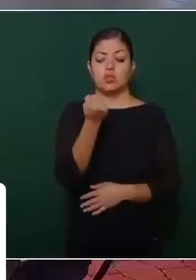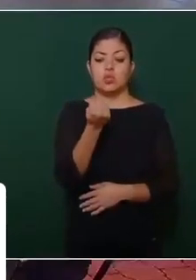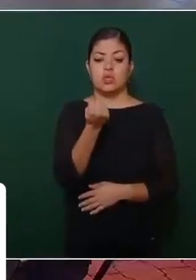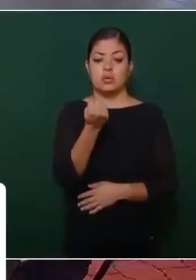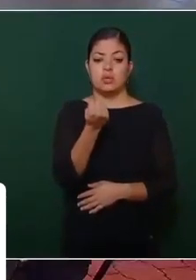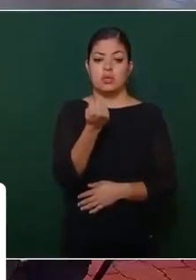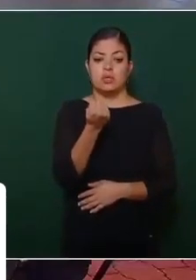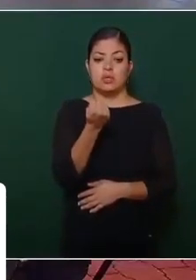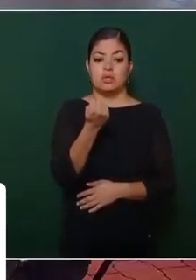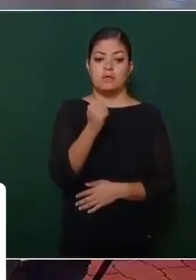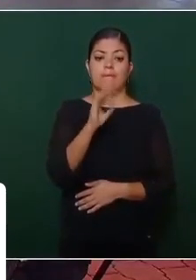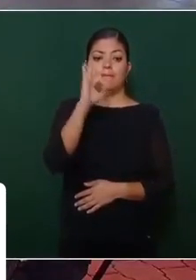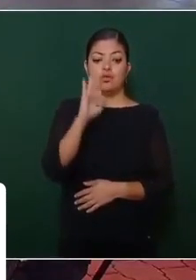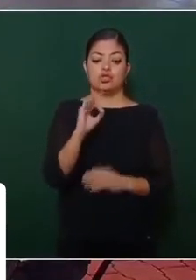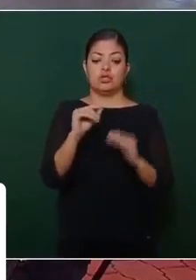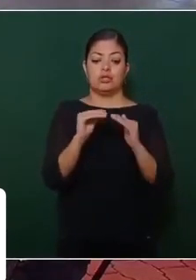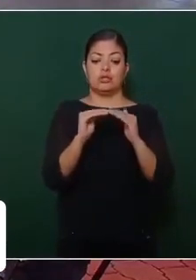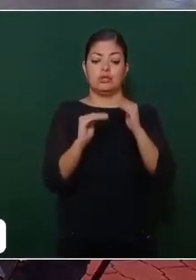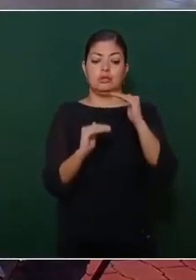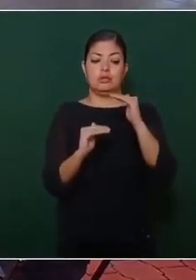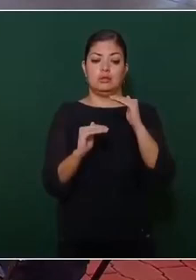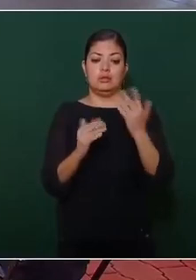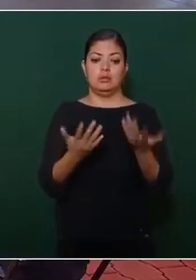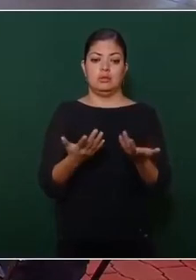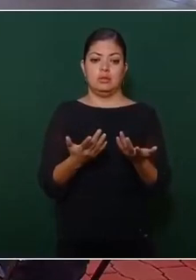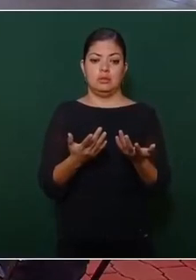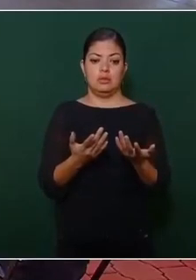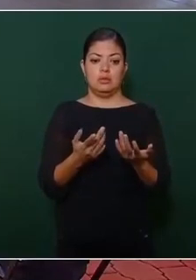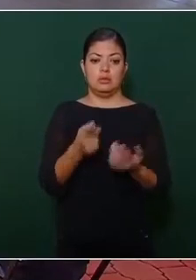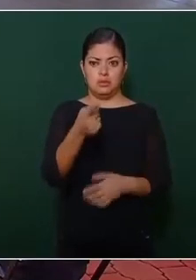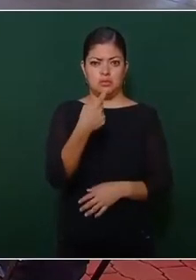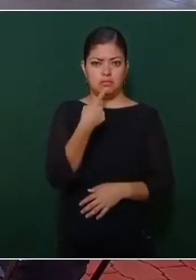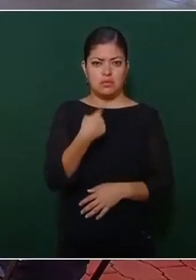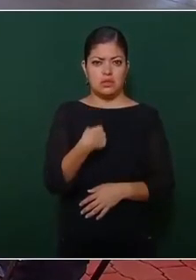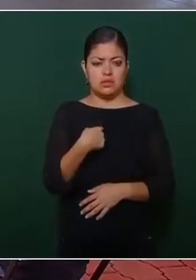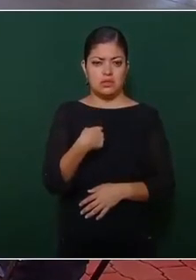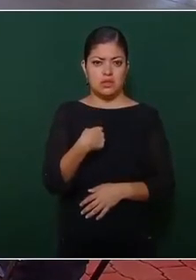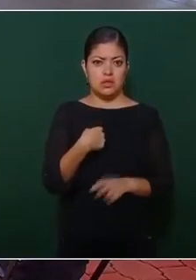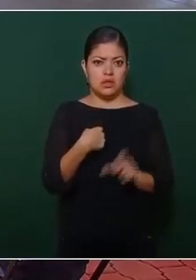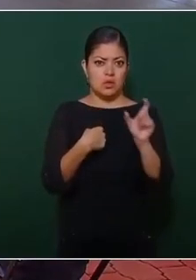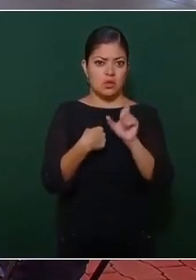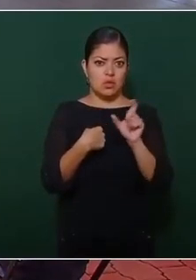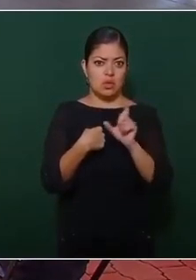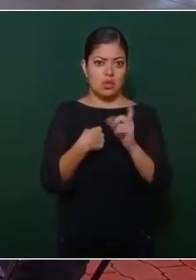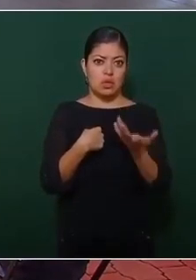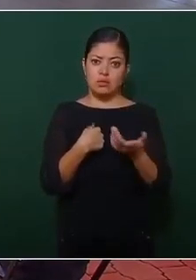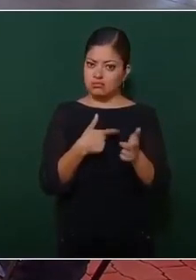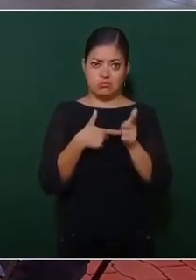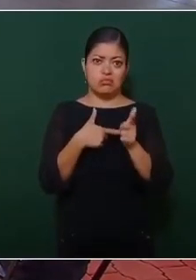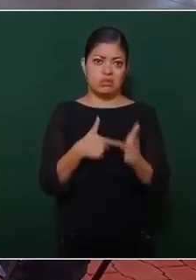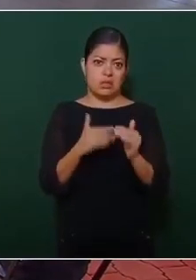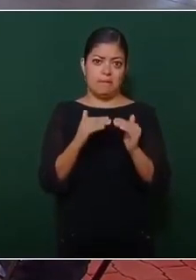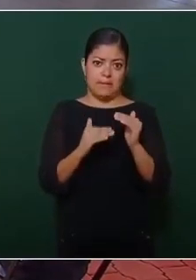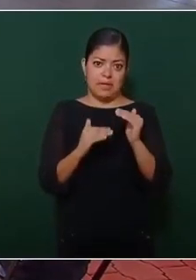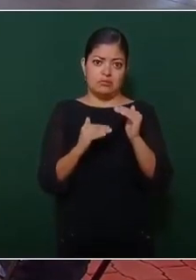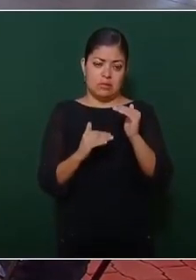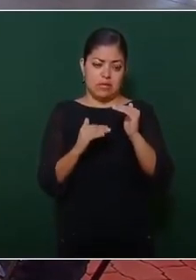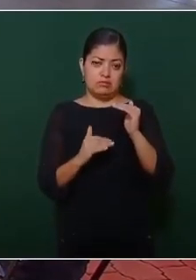Nueve por ciento abajo. Y me dices, ¿cuándo? Pues vamos a seguir bajando.